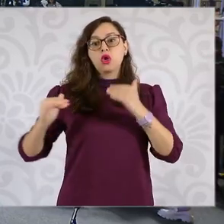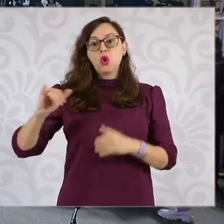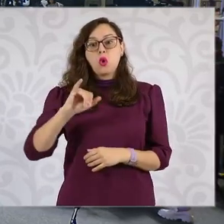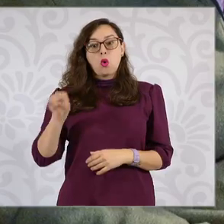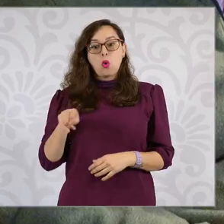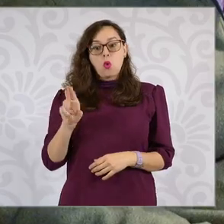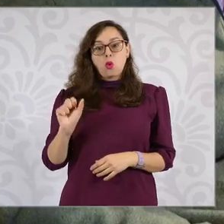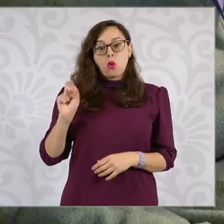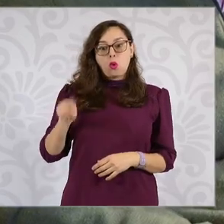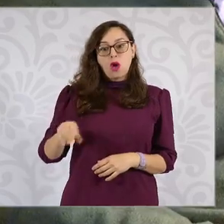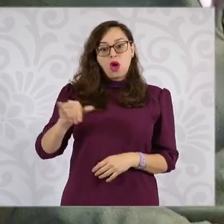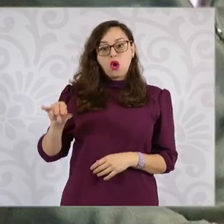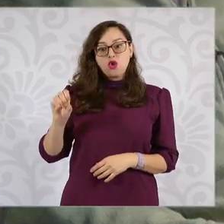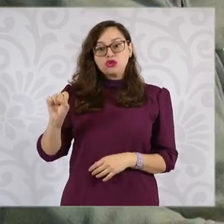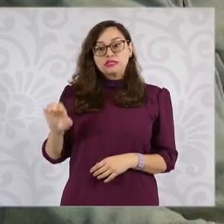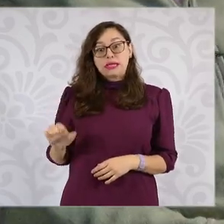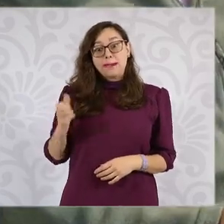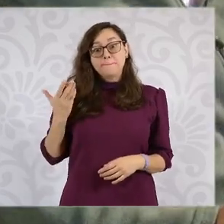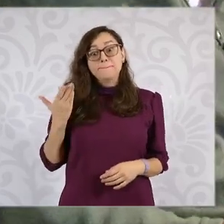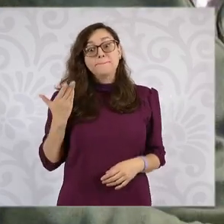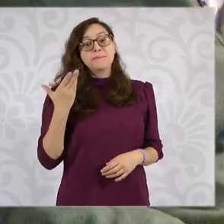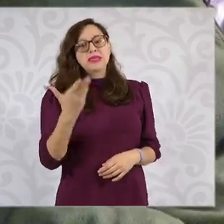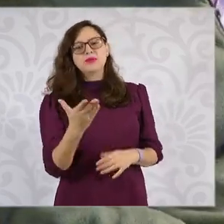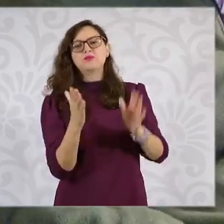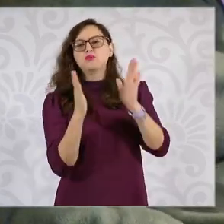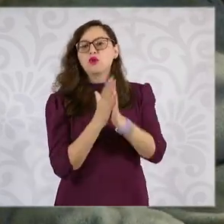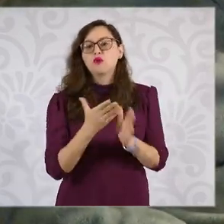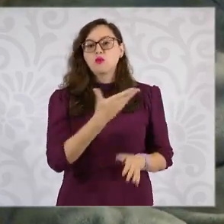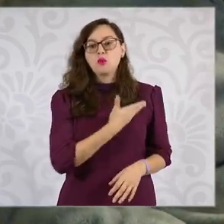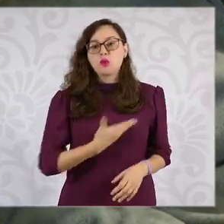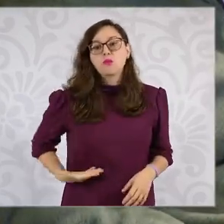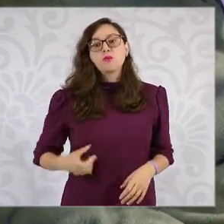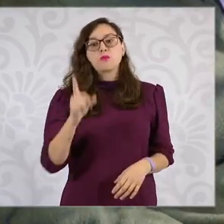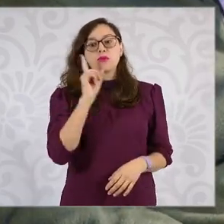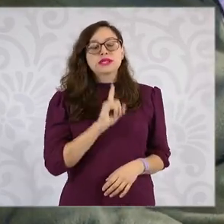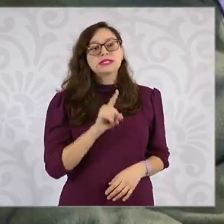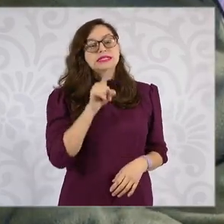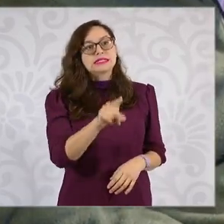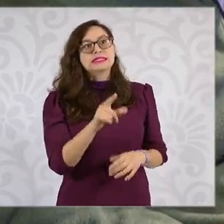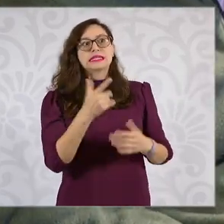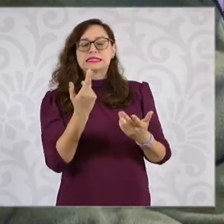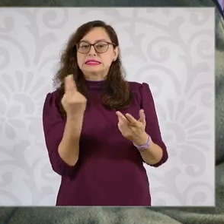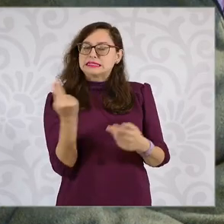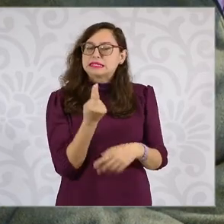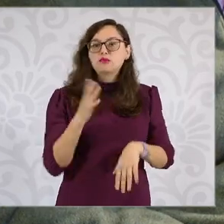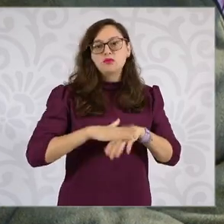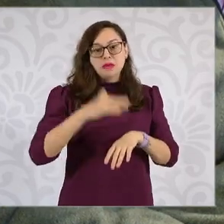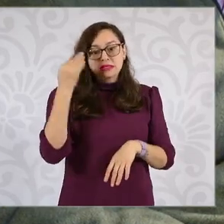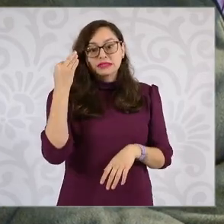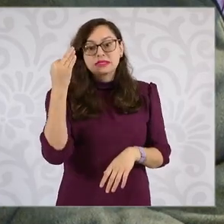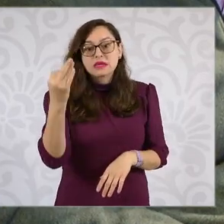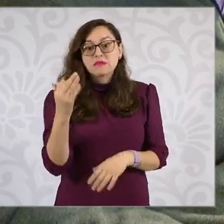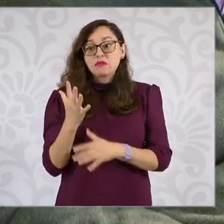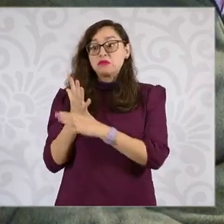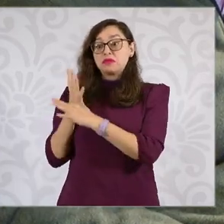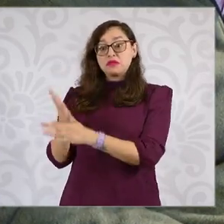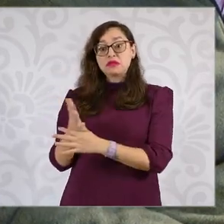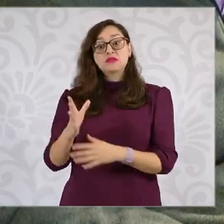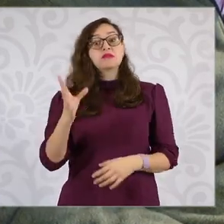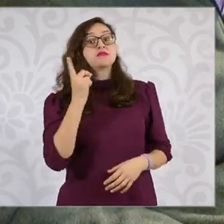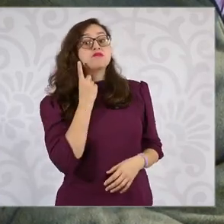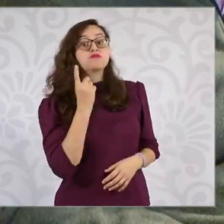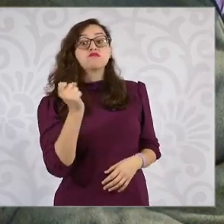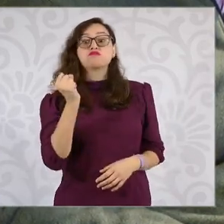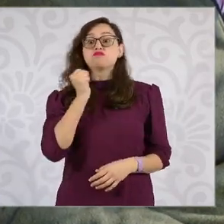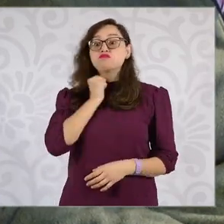pidiendo tiempo y si me permite leer tal cual, la postura que tiene la Presidencia de la República y los legisladores es ilegítima, ellos no tienen